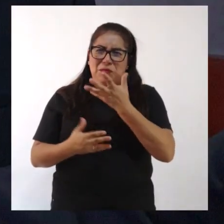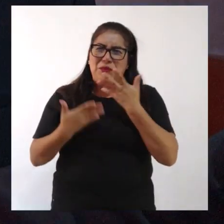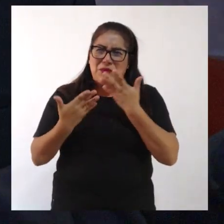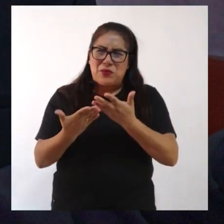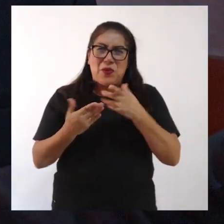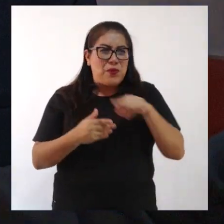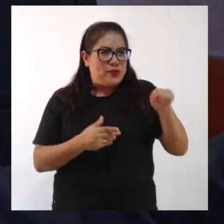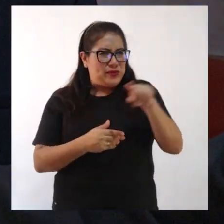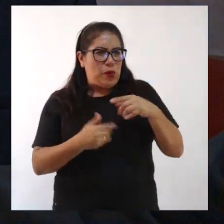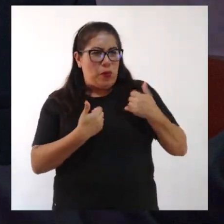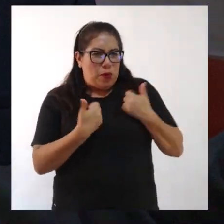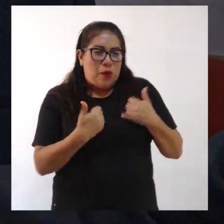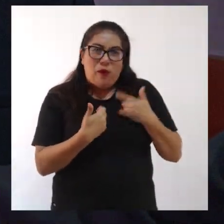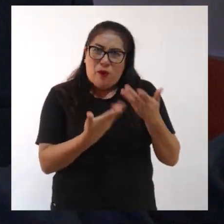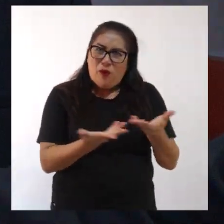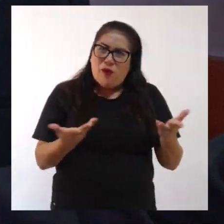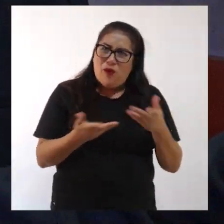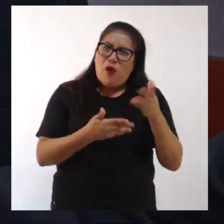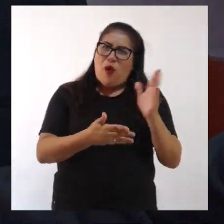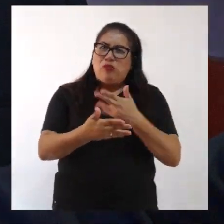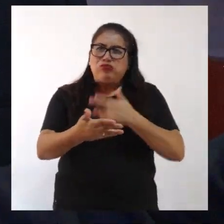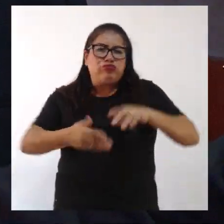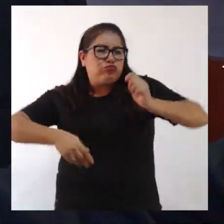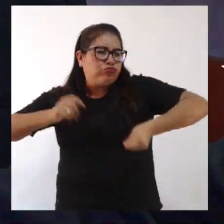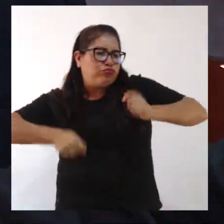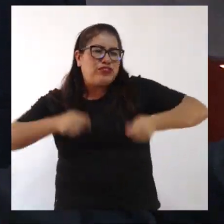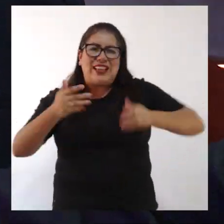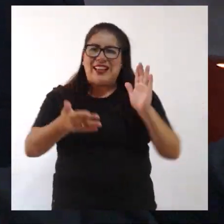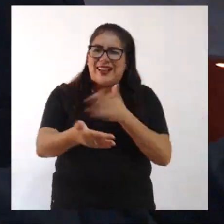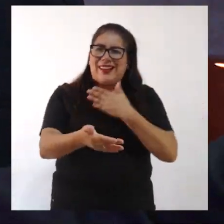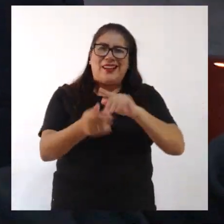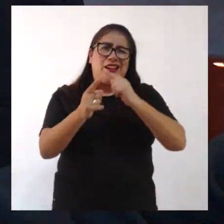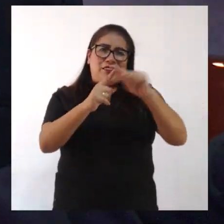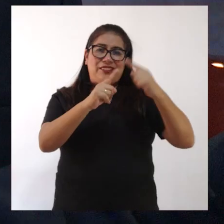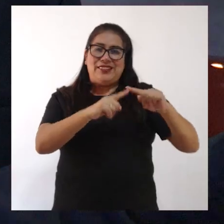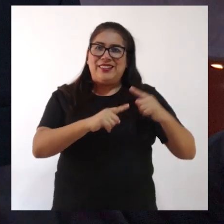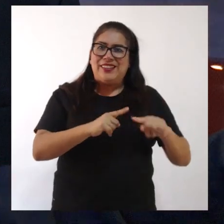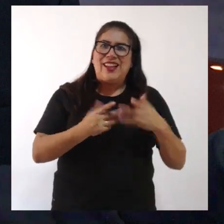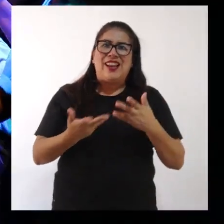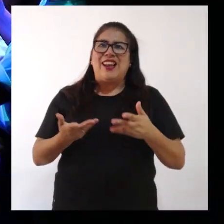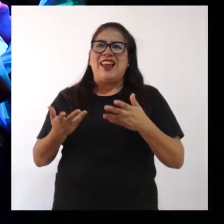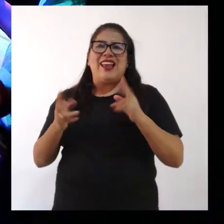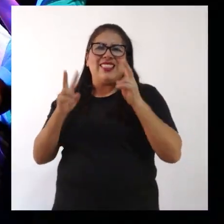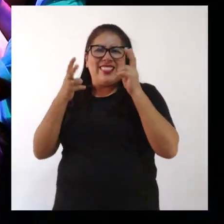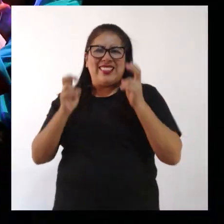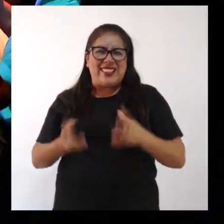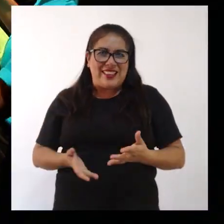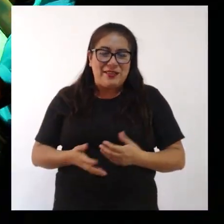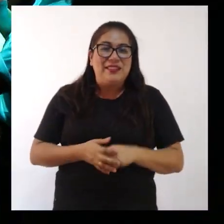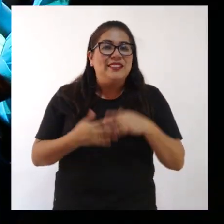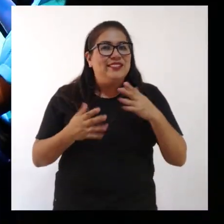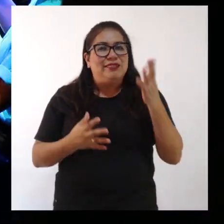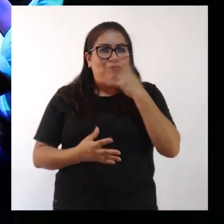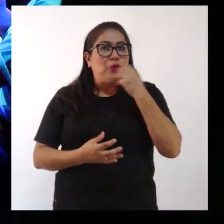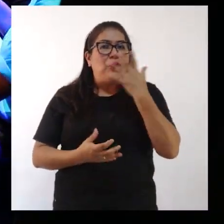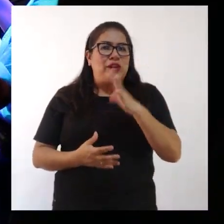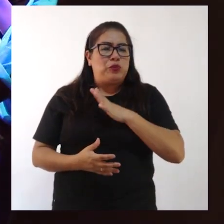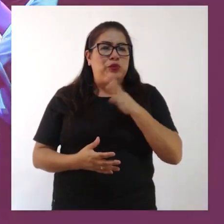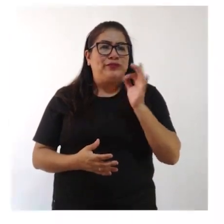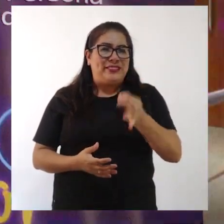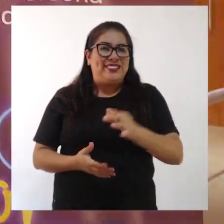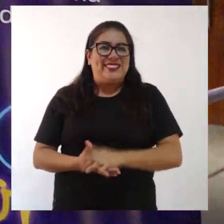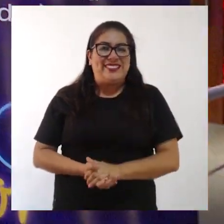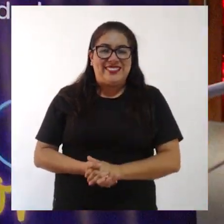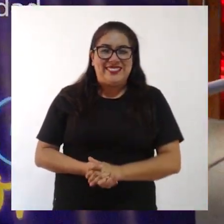ver cómo están estos jóvenes, se podido tocar hermosas melodías de diferentes géneros. Ha sido un espectáculo de